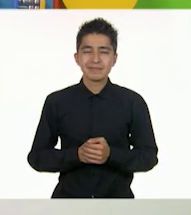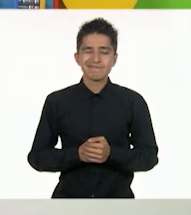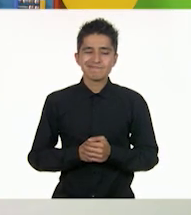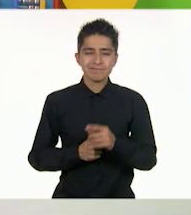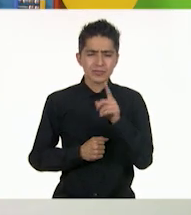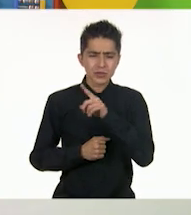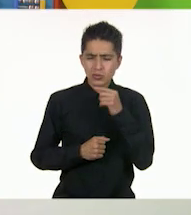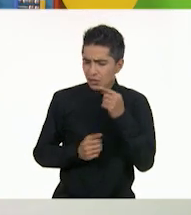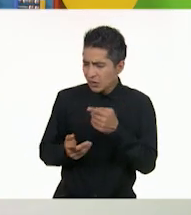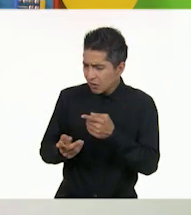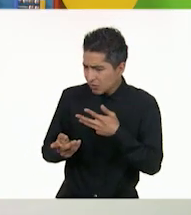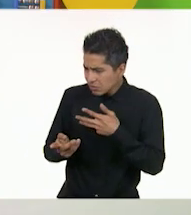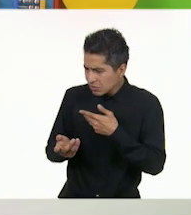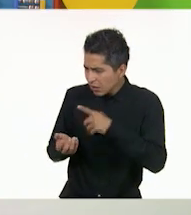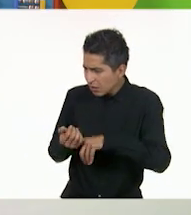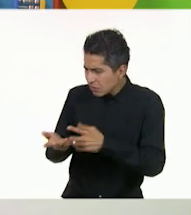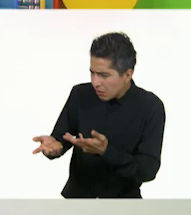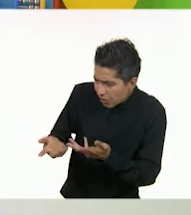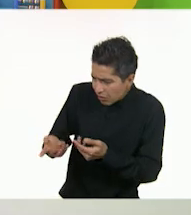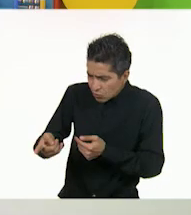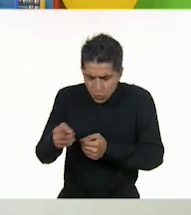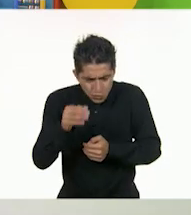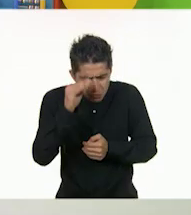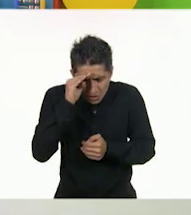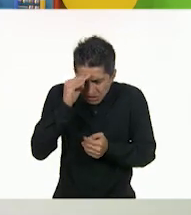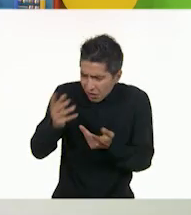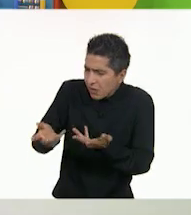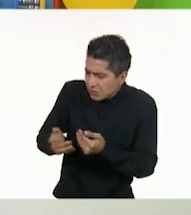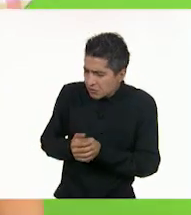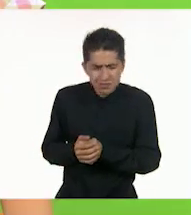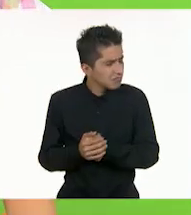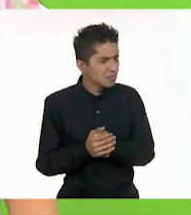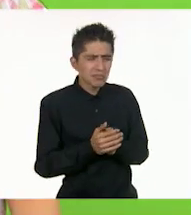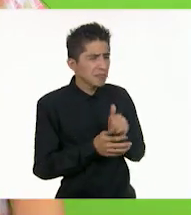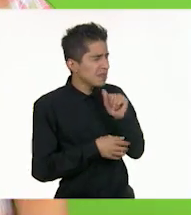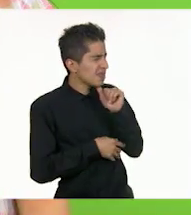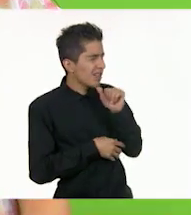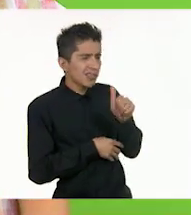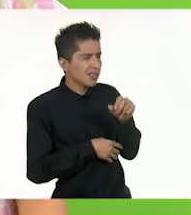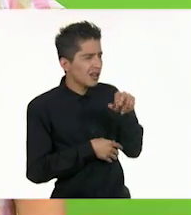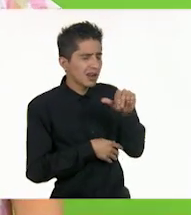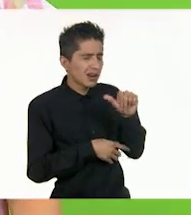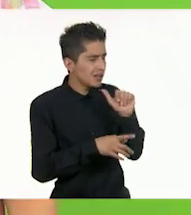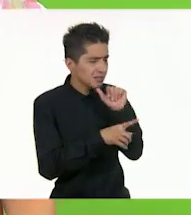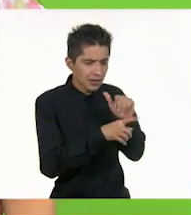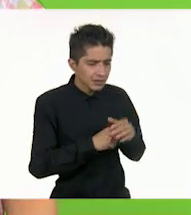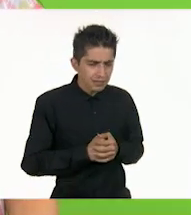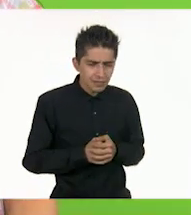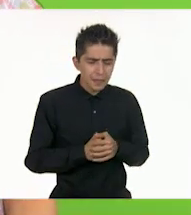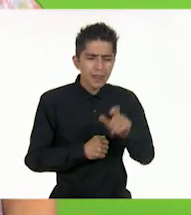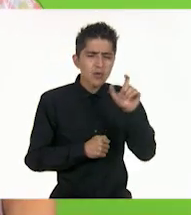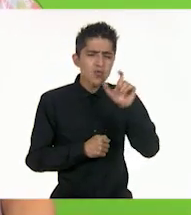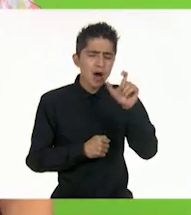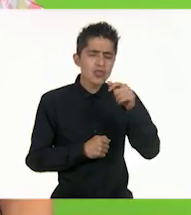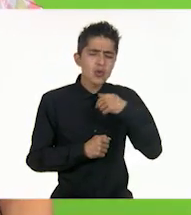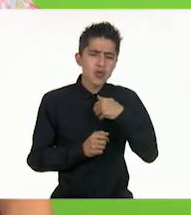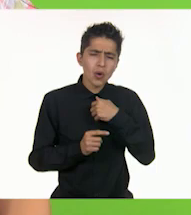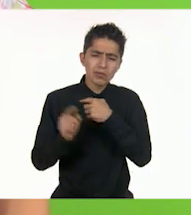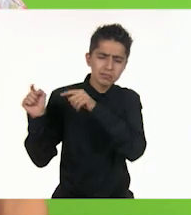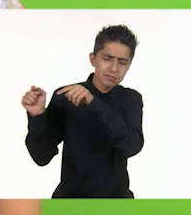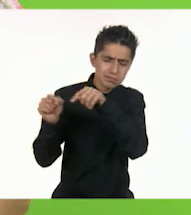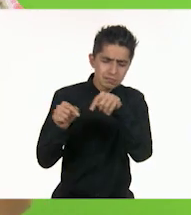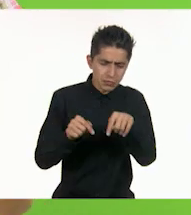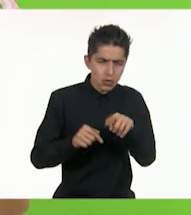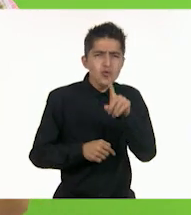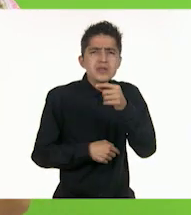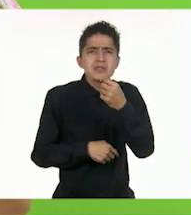Sohar, ¿qué tienes? ¿En qué piensas? Nada, Ana. Bueno, es que cuando venía de camino, vi a un niño